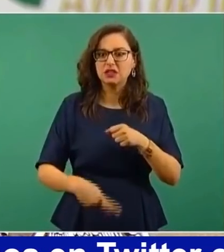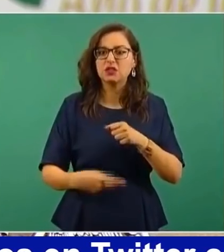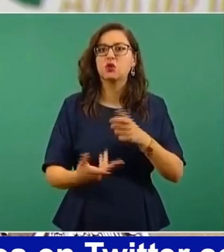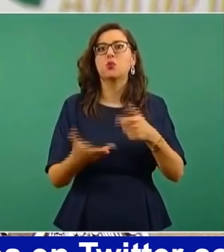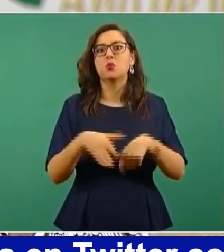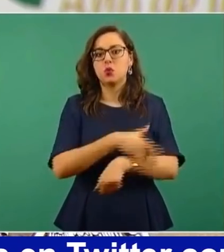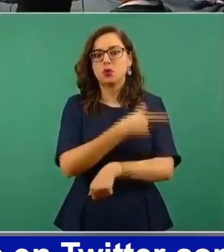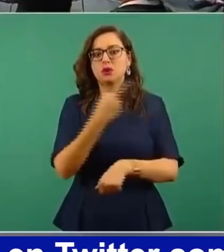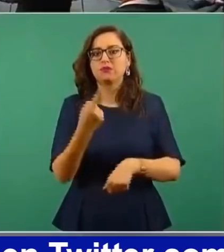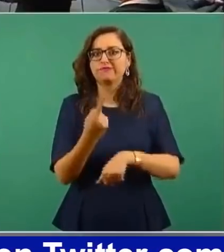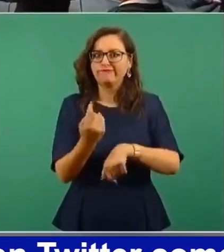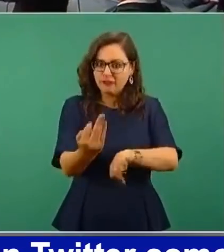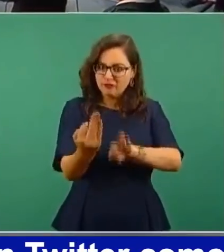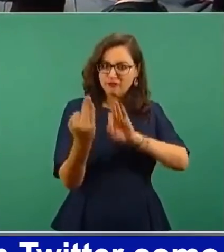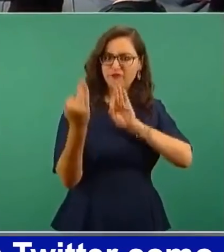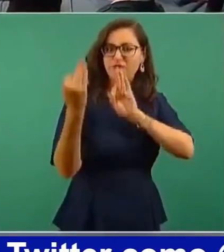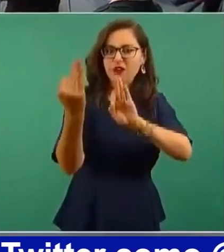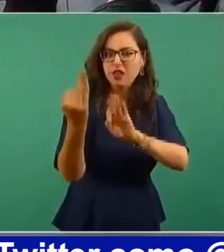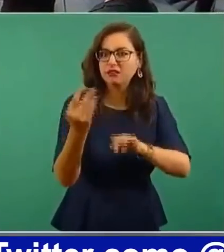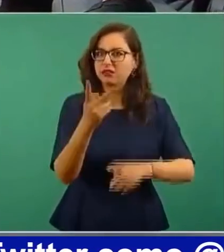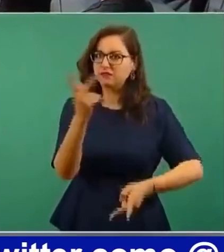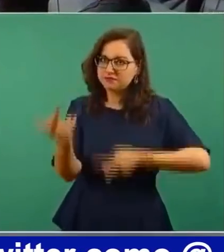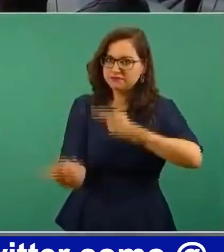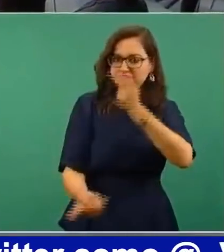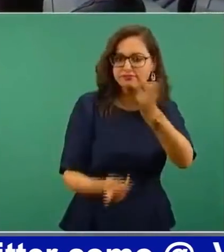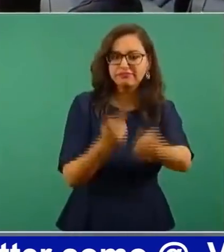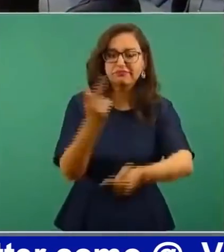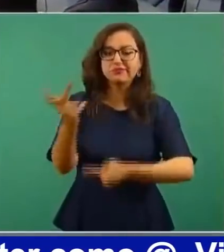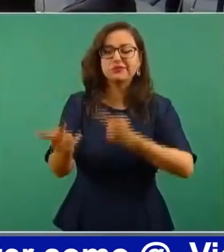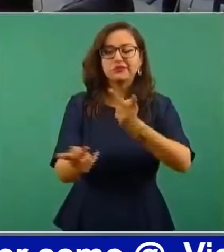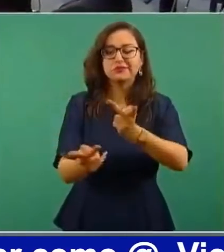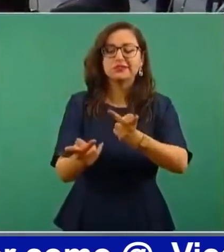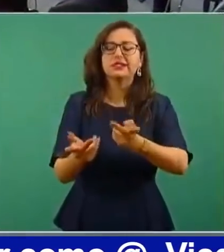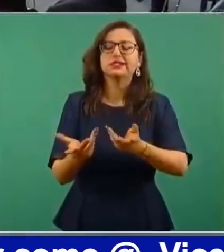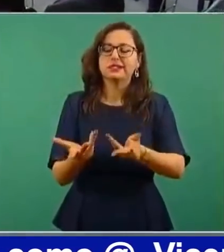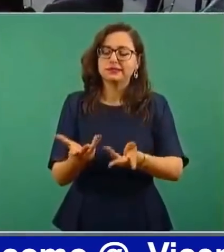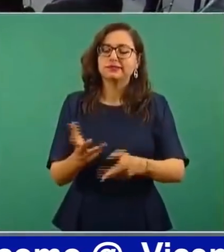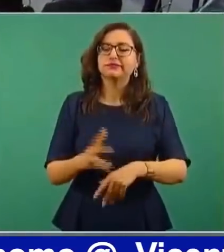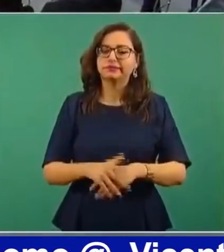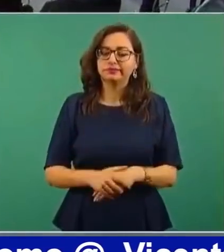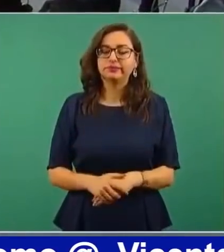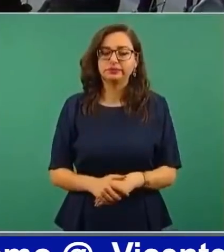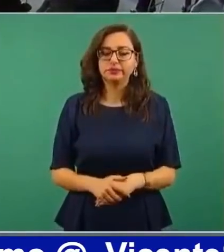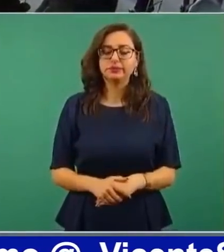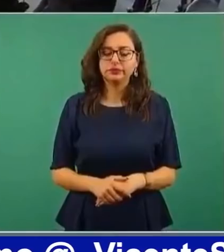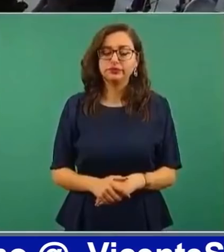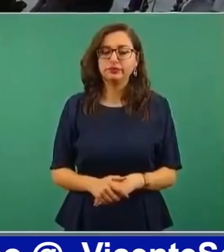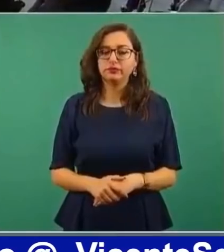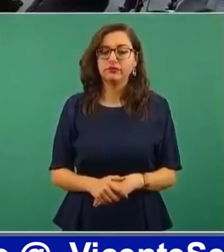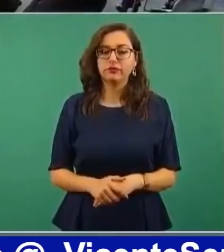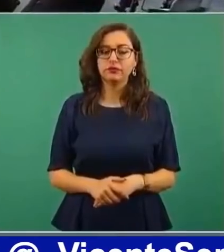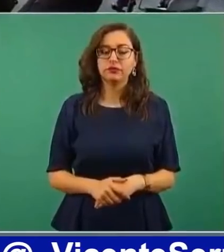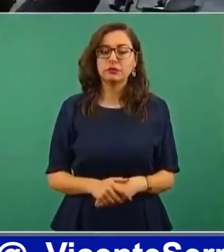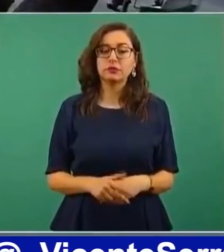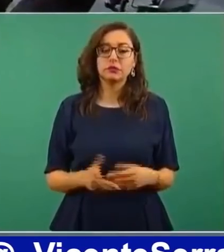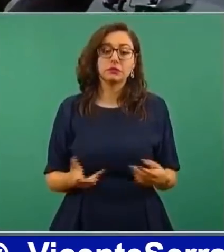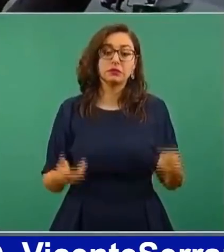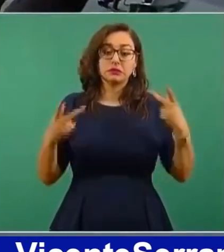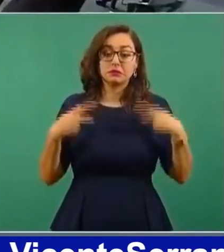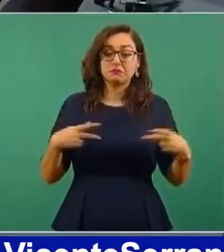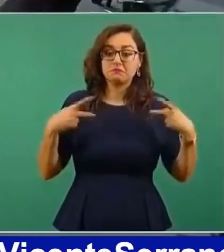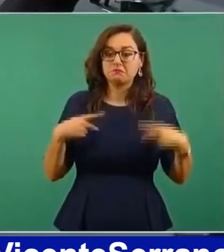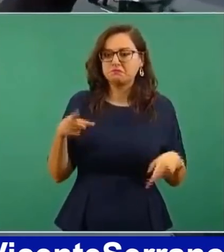a los inconformes, a los